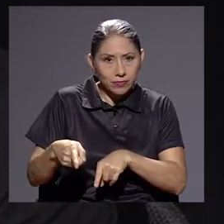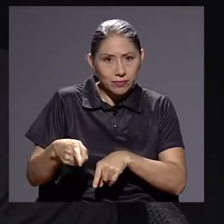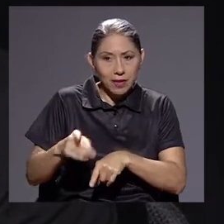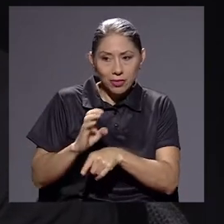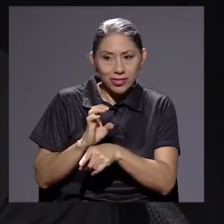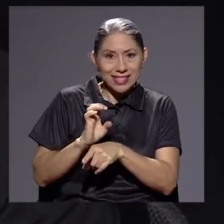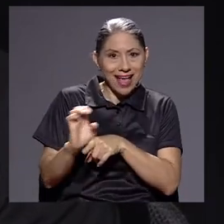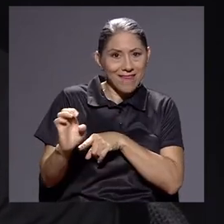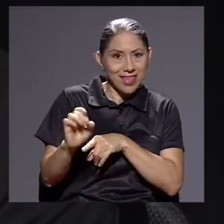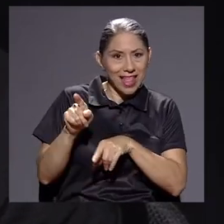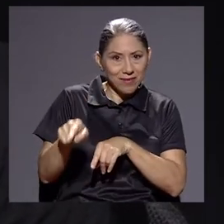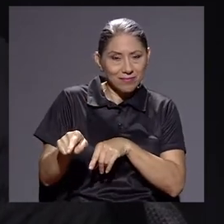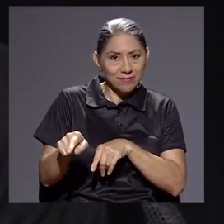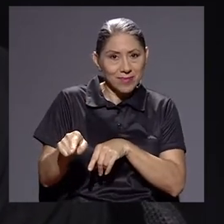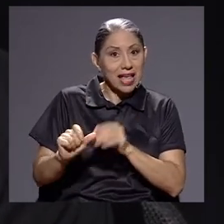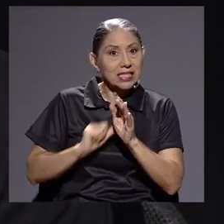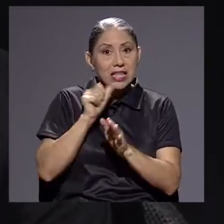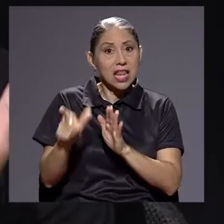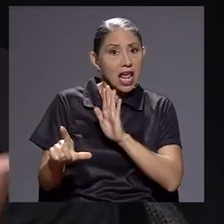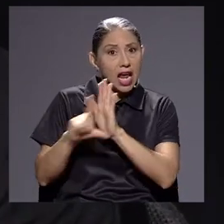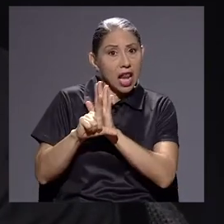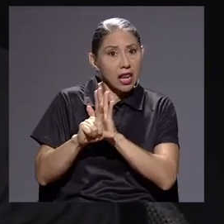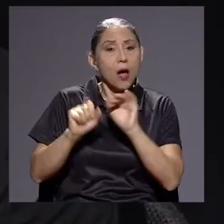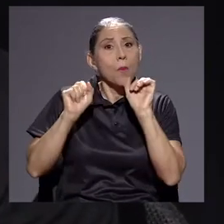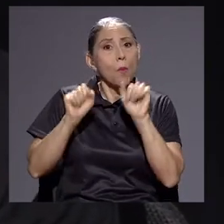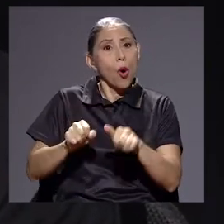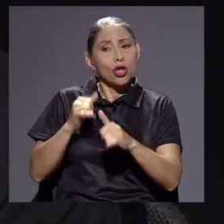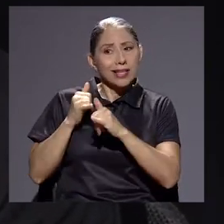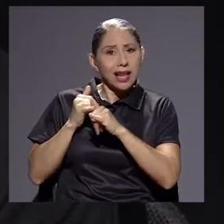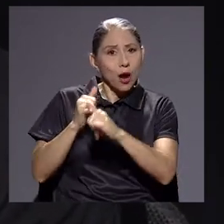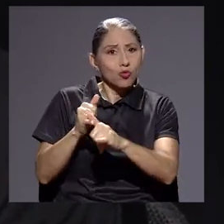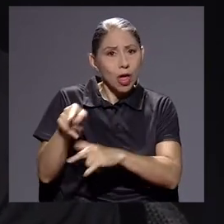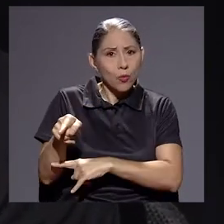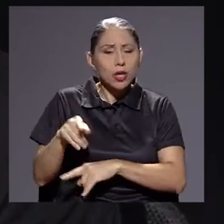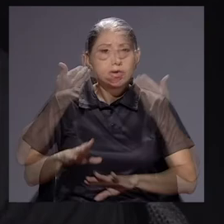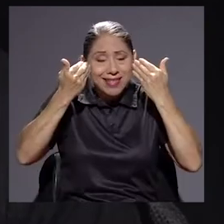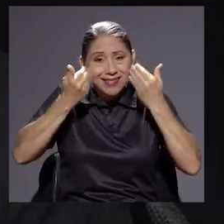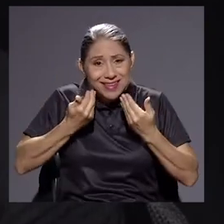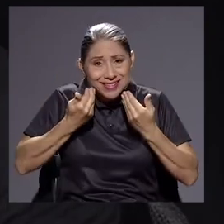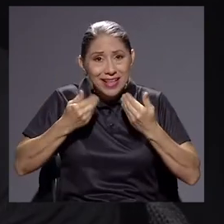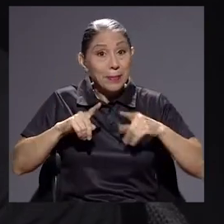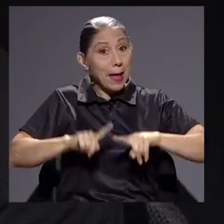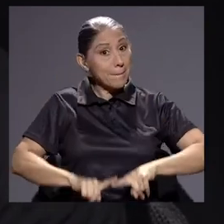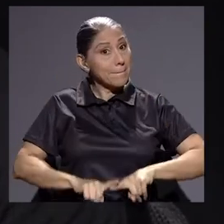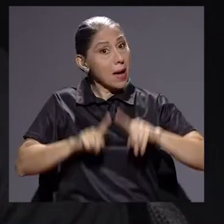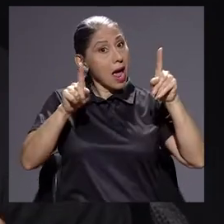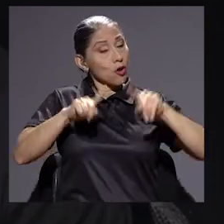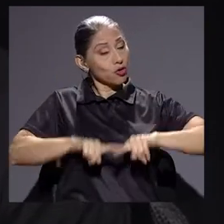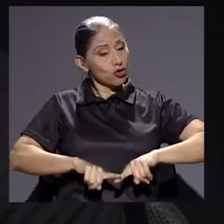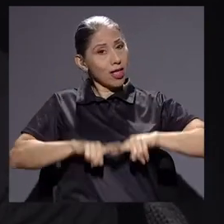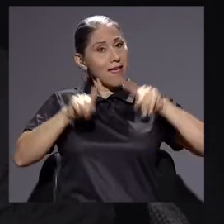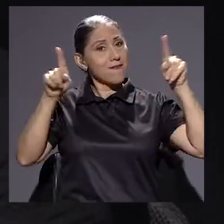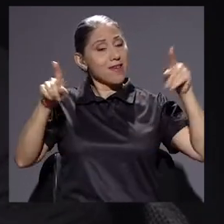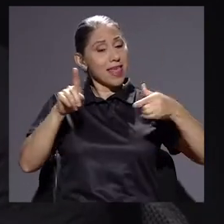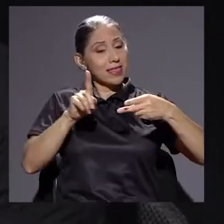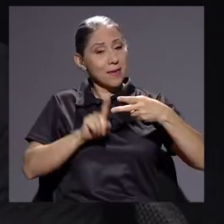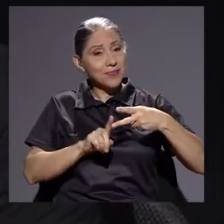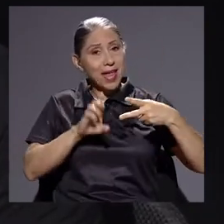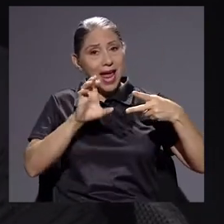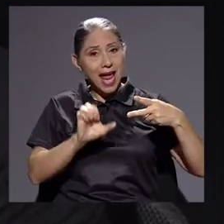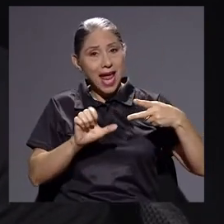evita cancelar y es ilegal. Podría ser acusado por eso, ¿verdad?, penalmente, inclusive. En cambio, en el otro caso,